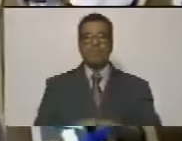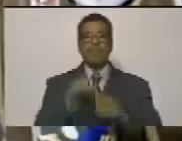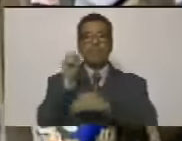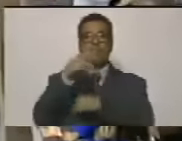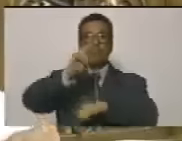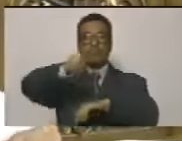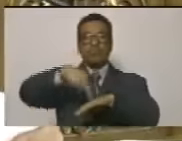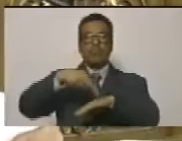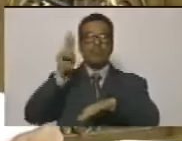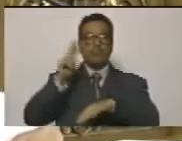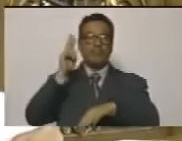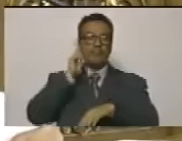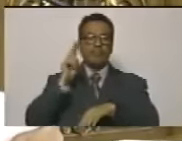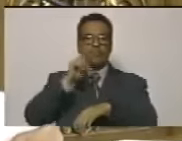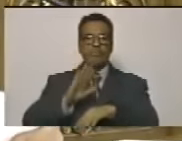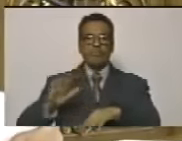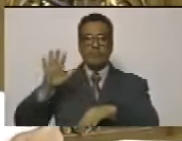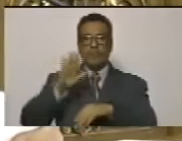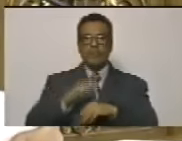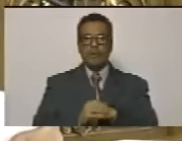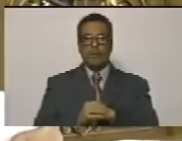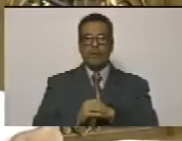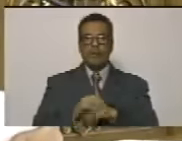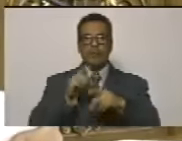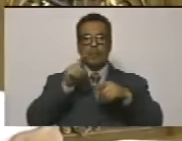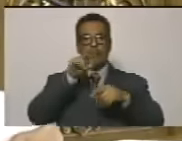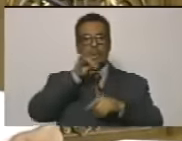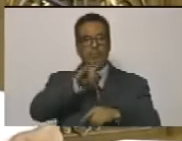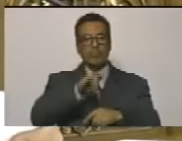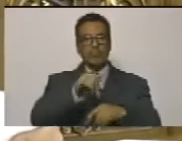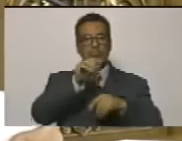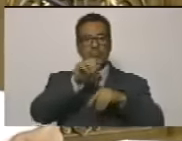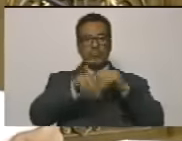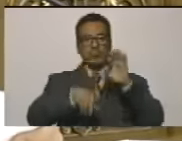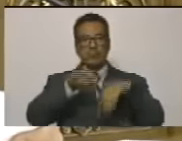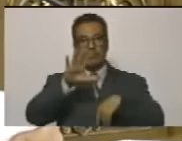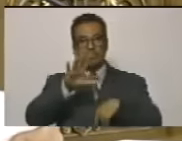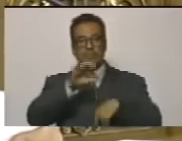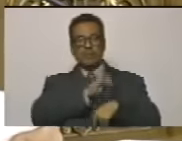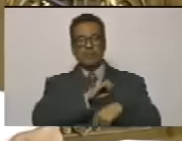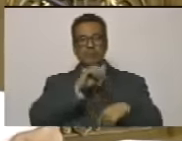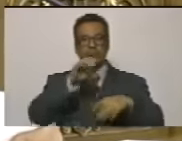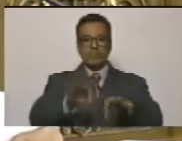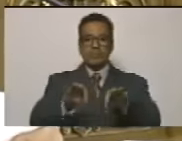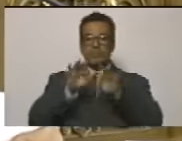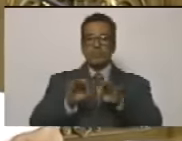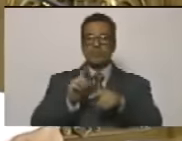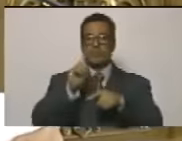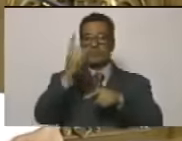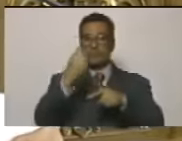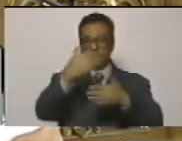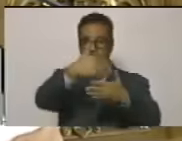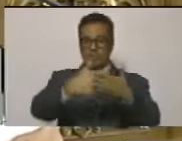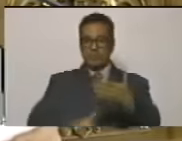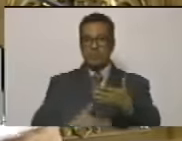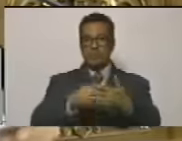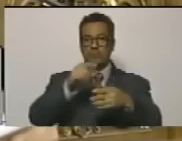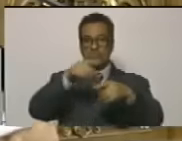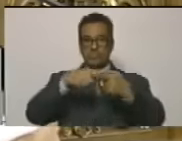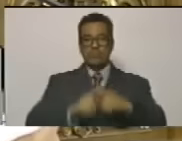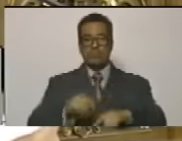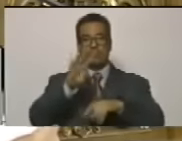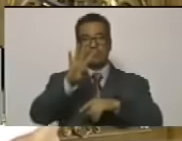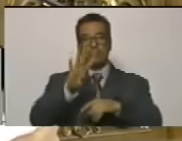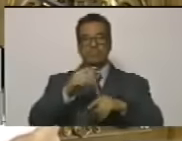Asamblea Nacional de la República Bolivariana de Venezuela, lunes 15 de enero de 2024, sesión especial número 1, acta número 4.